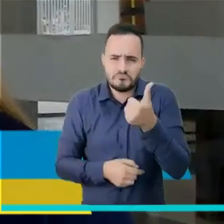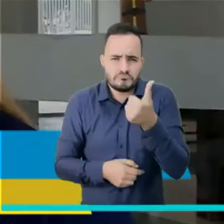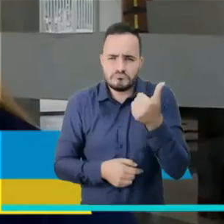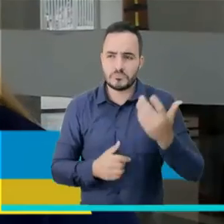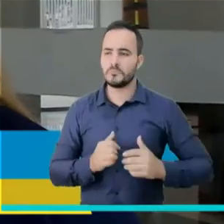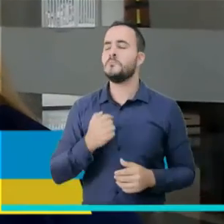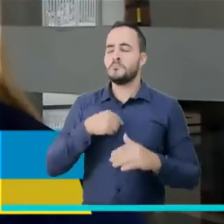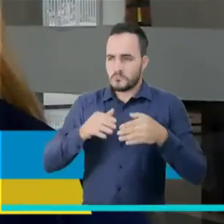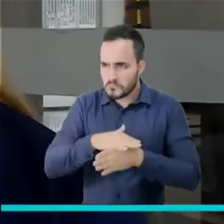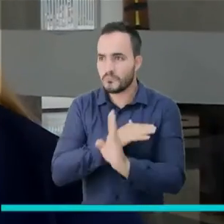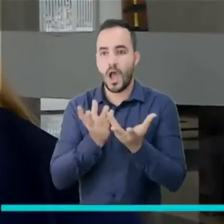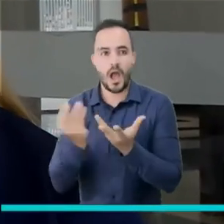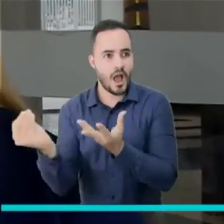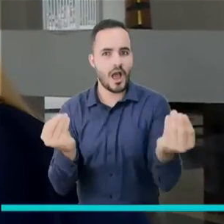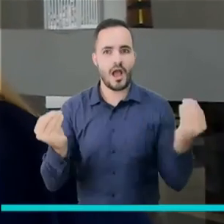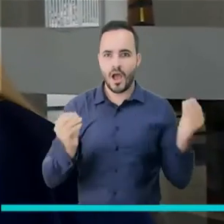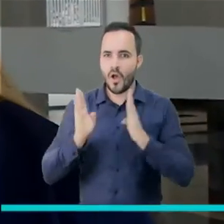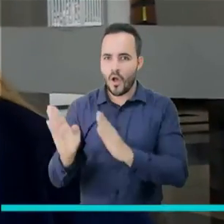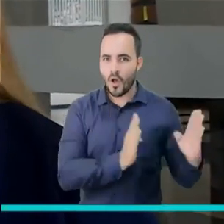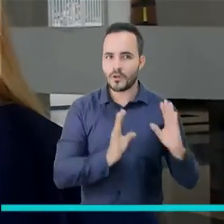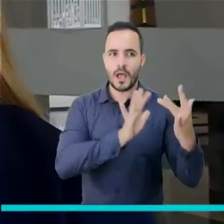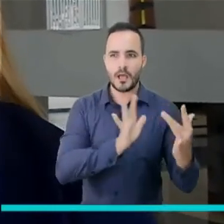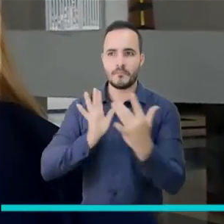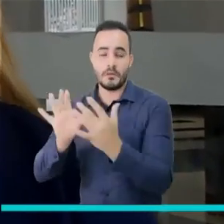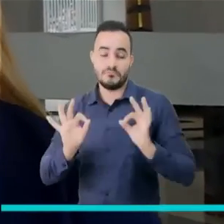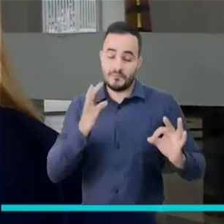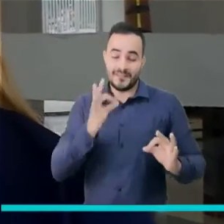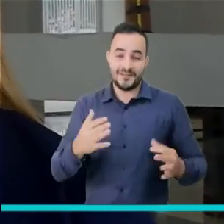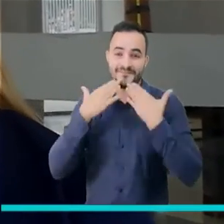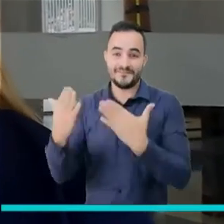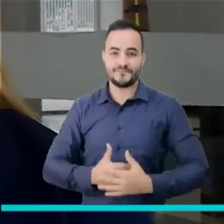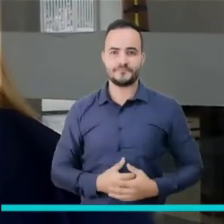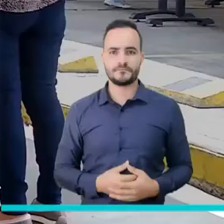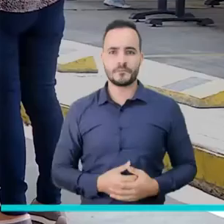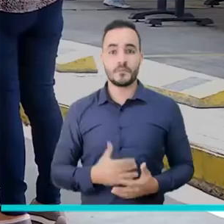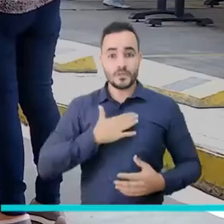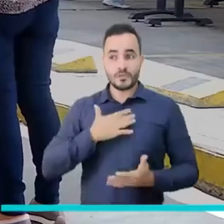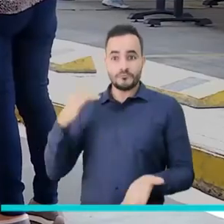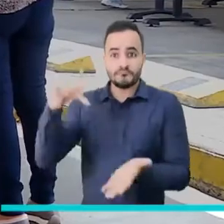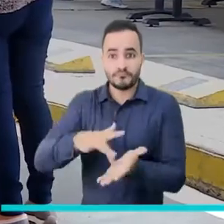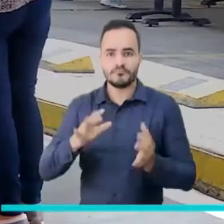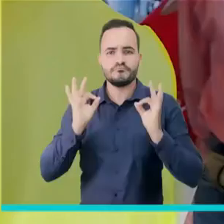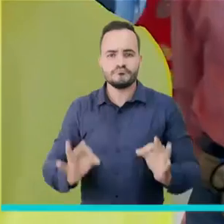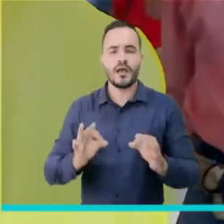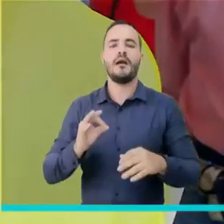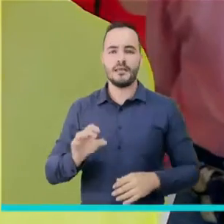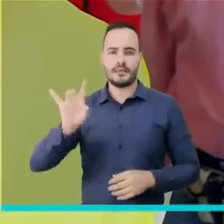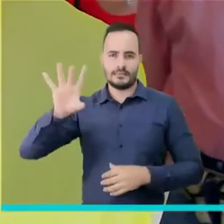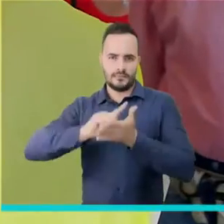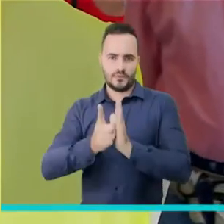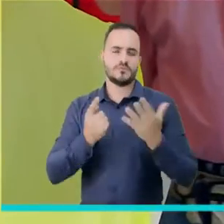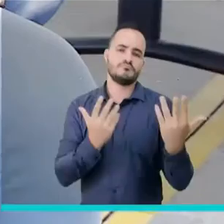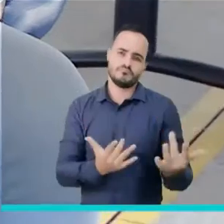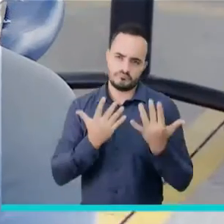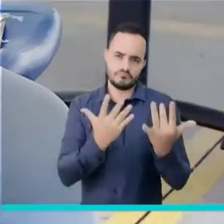fila, no me tocó esperar casi tiempo. Todo estaba muy bien sectorizado y muy agradecida por todo. El tiempo en el